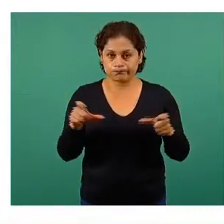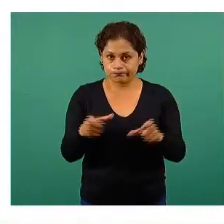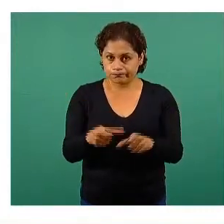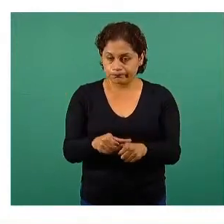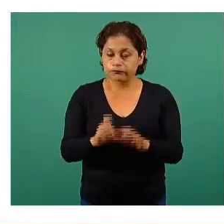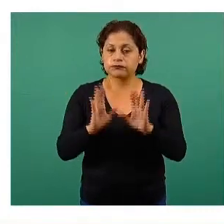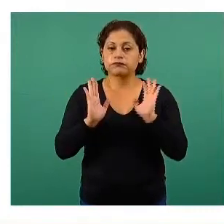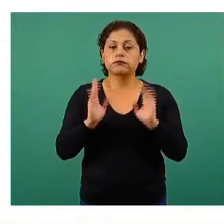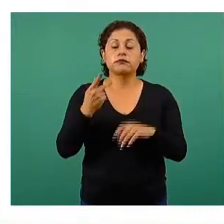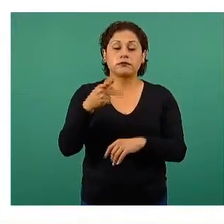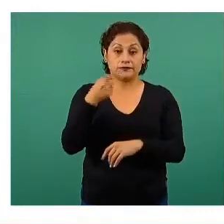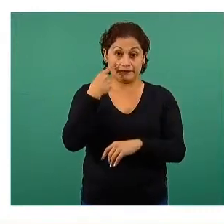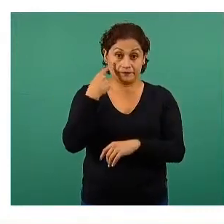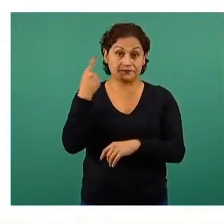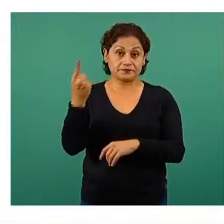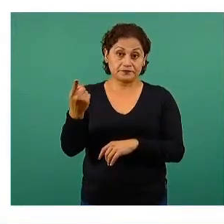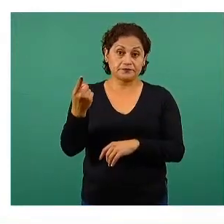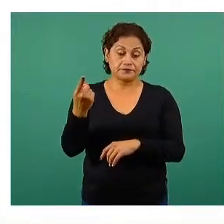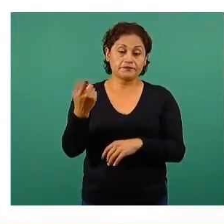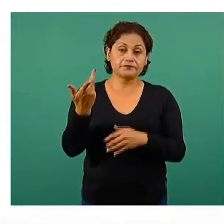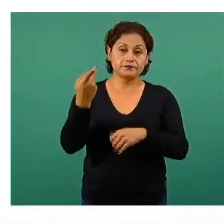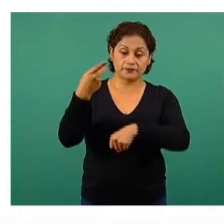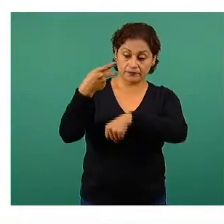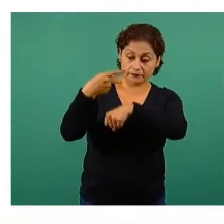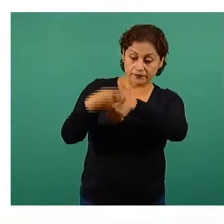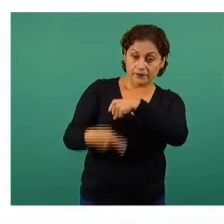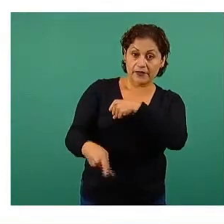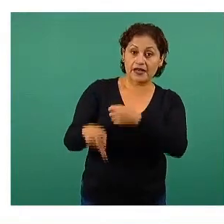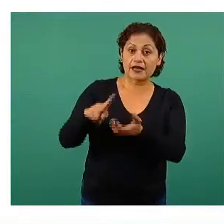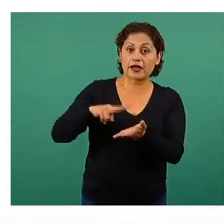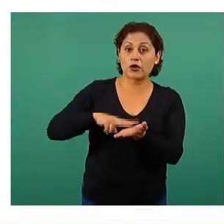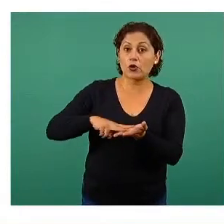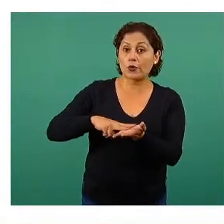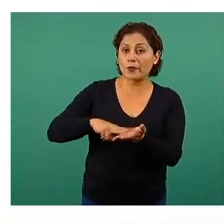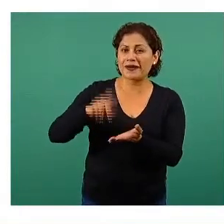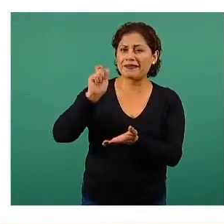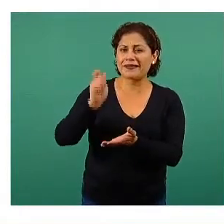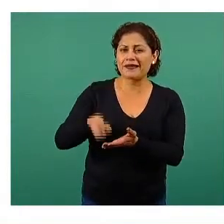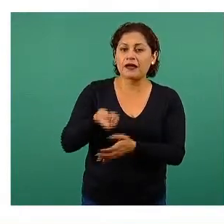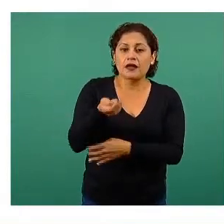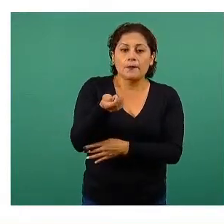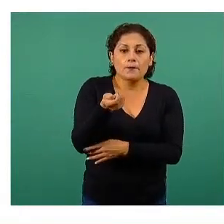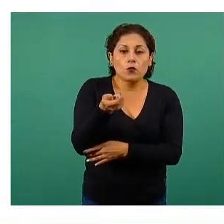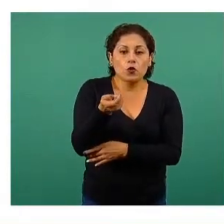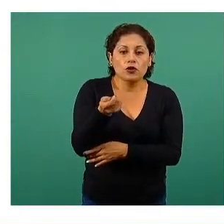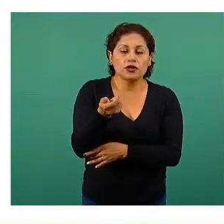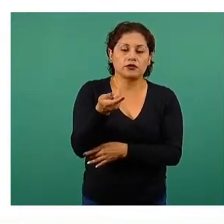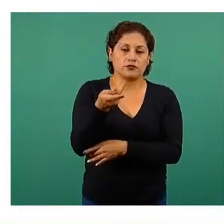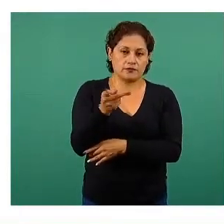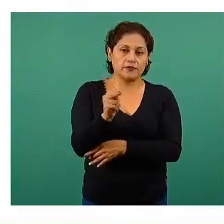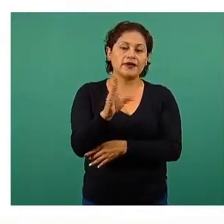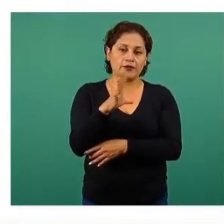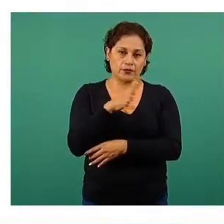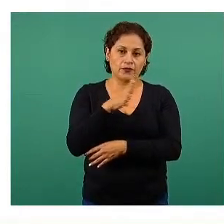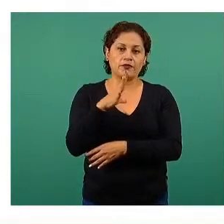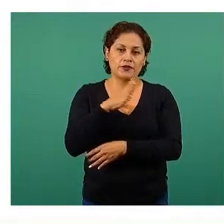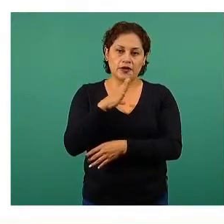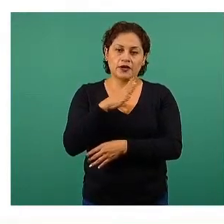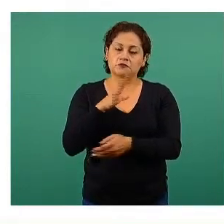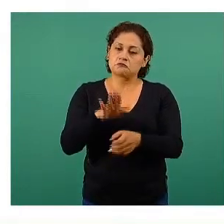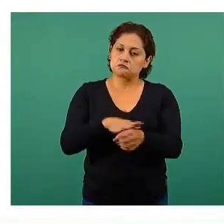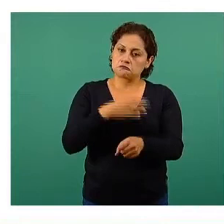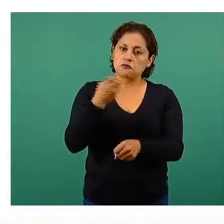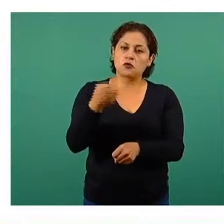bajo riesgo no significa cero riesgo, siempre hay que seguirnos cuidando y sobre todo en estos